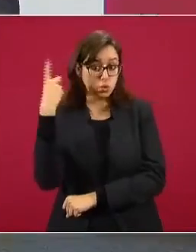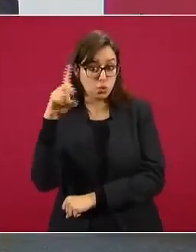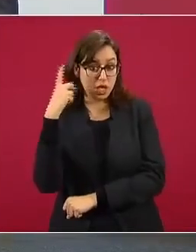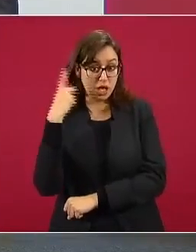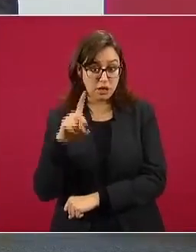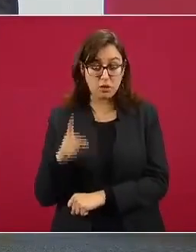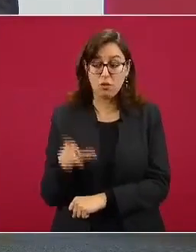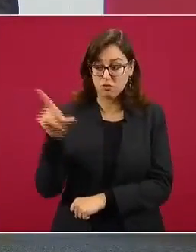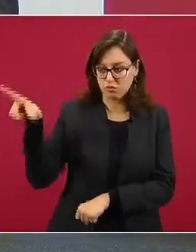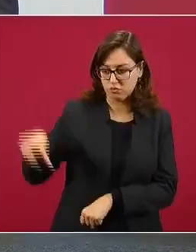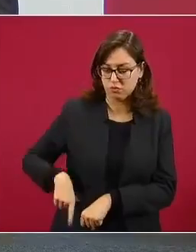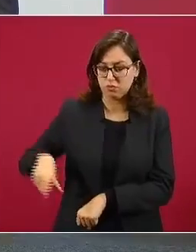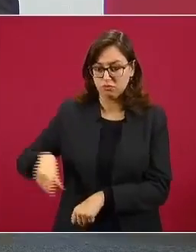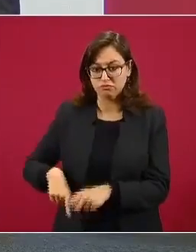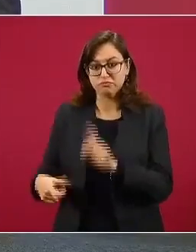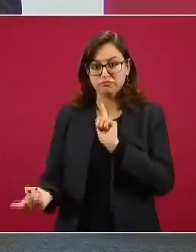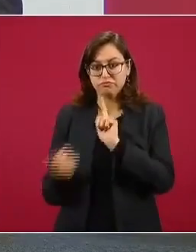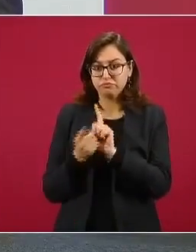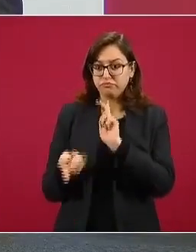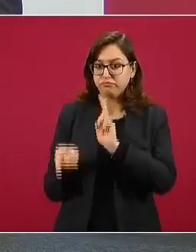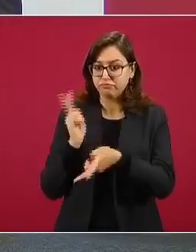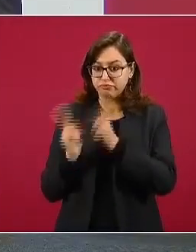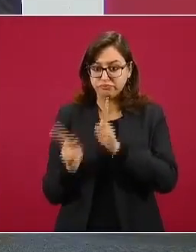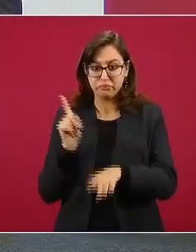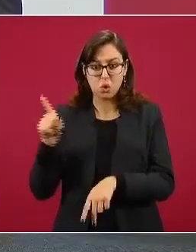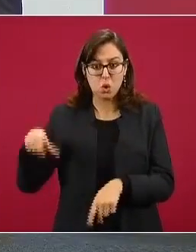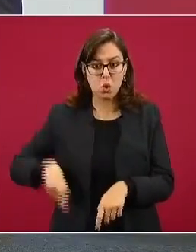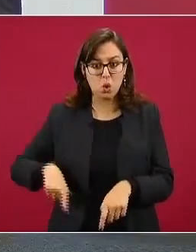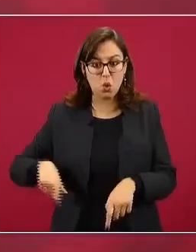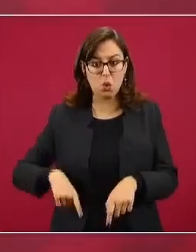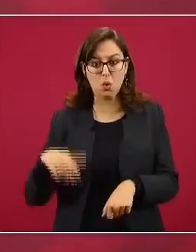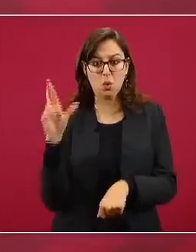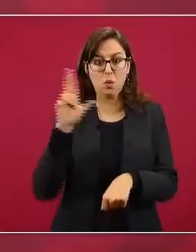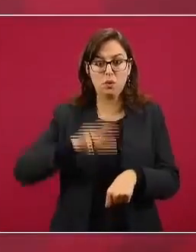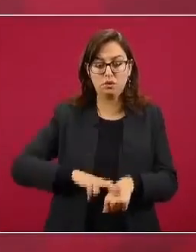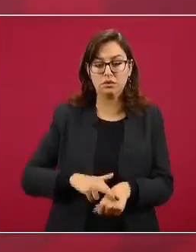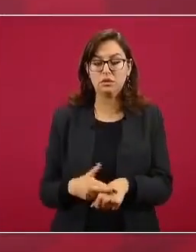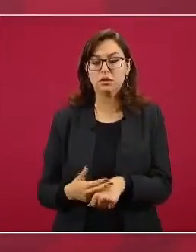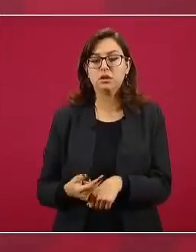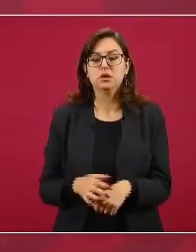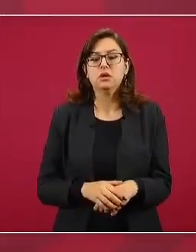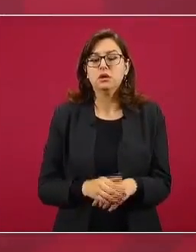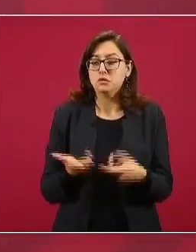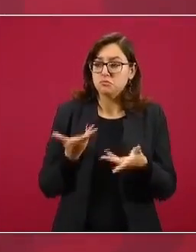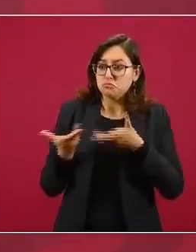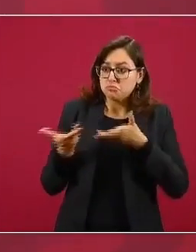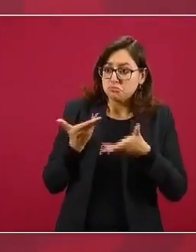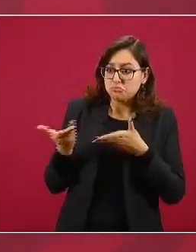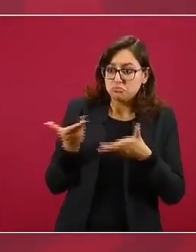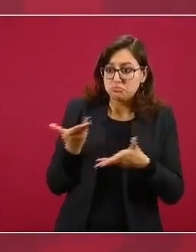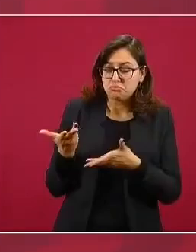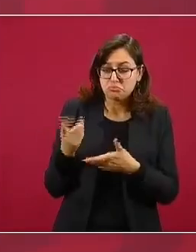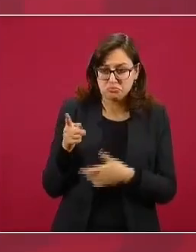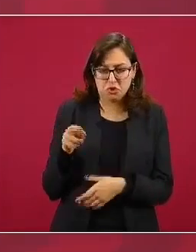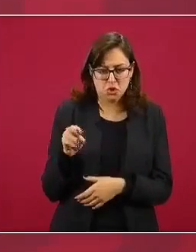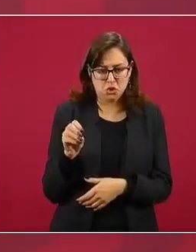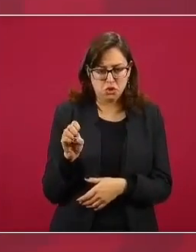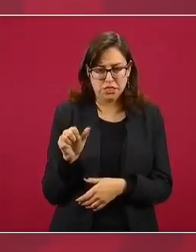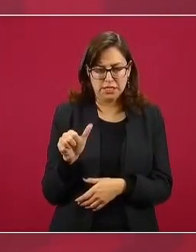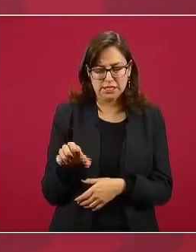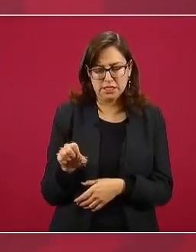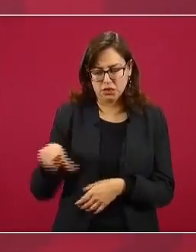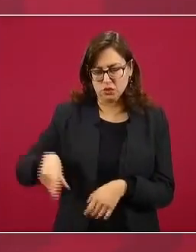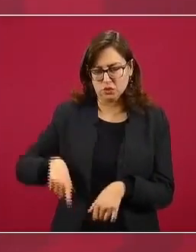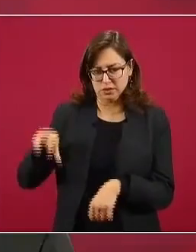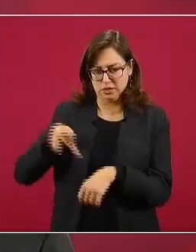del Estado, en particular con el propio gobernador, Rosa Sáez Puro, y también el Estado